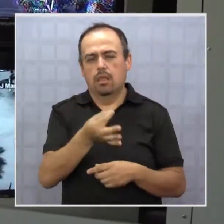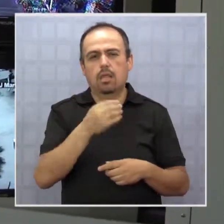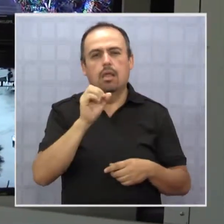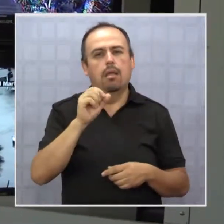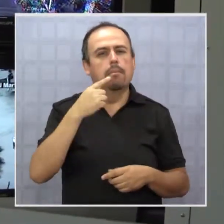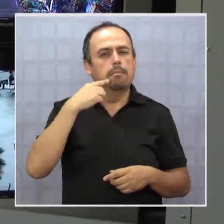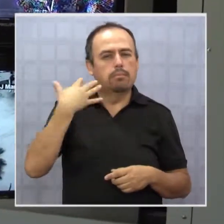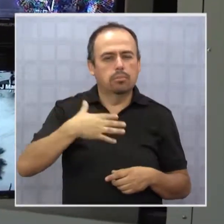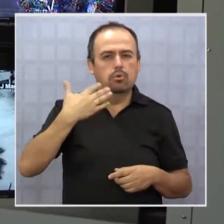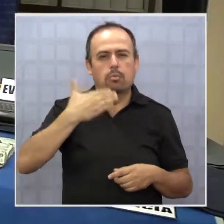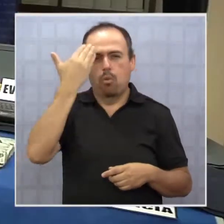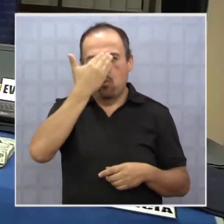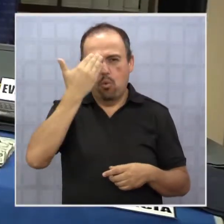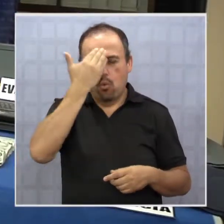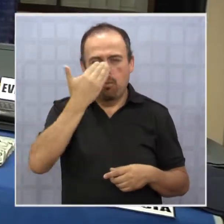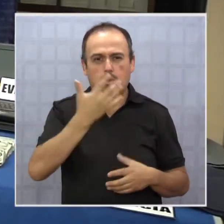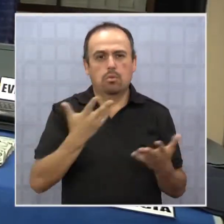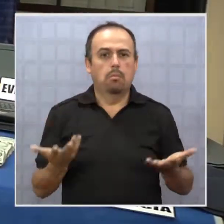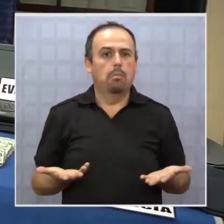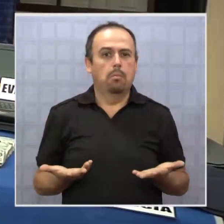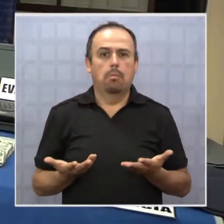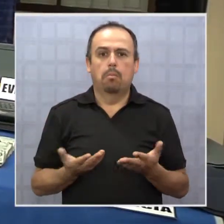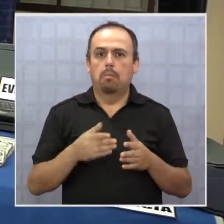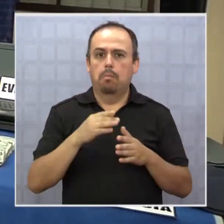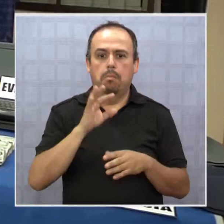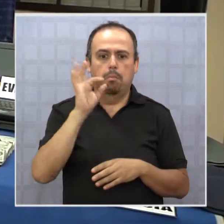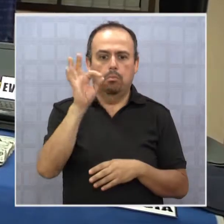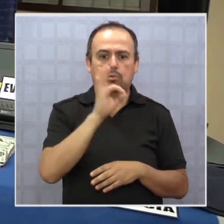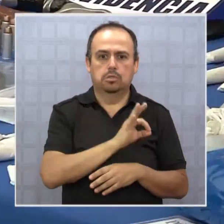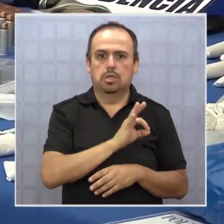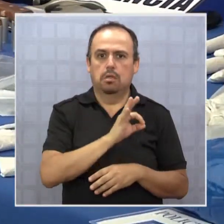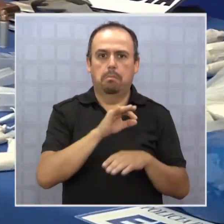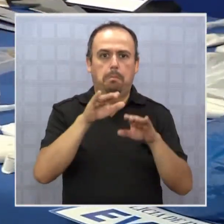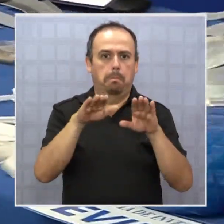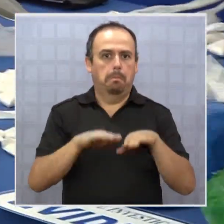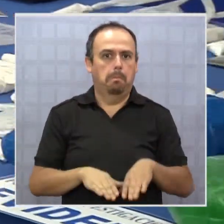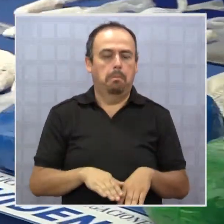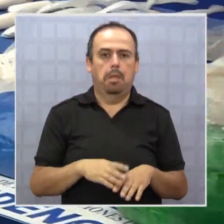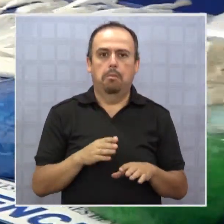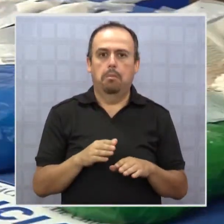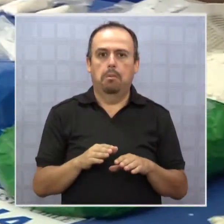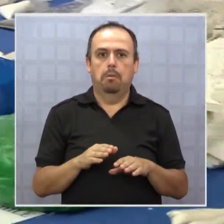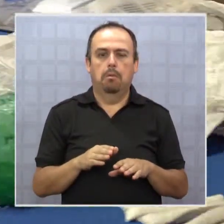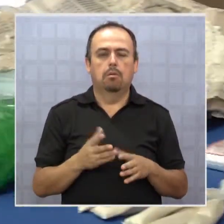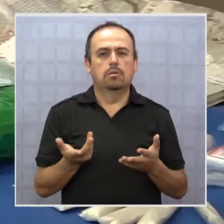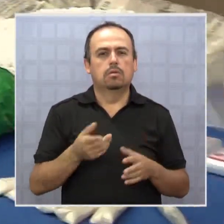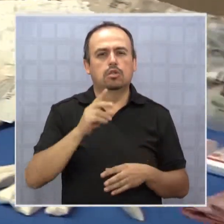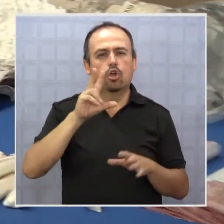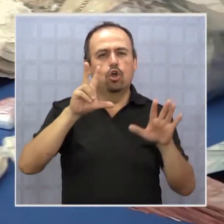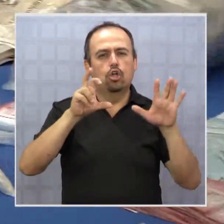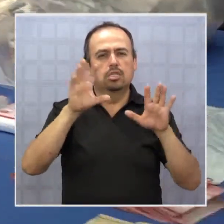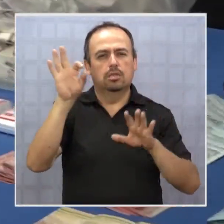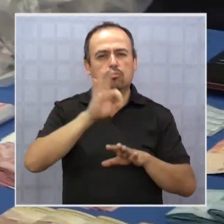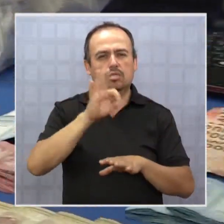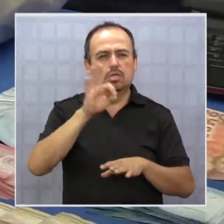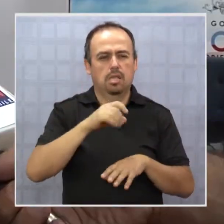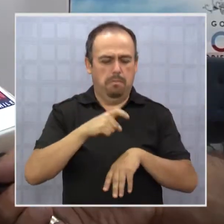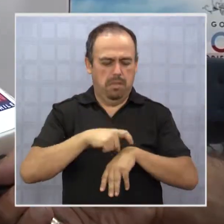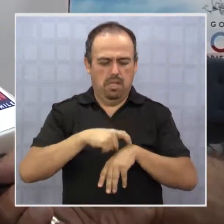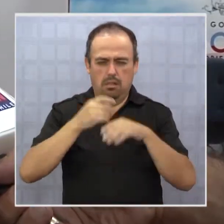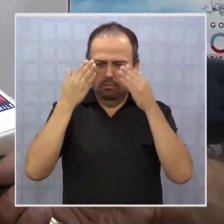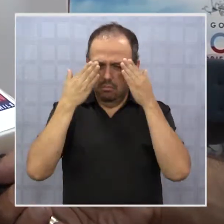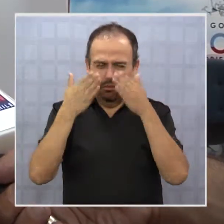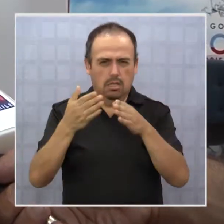que es una de las principales preocupaciones que tienen, las cifras no cambian. El 80% de mi tiempo lo